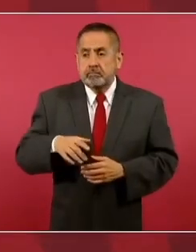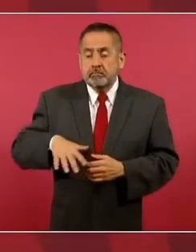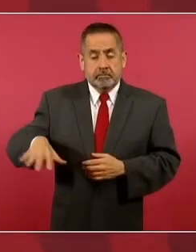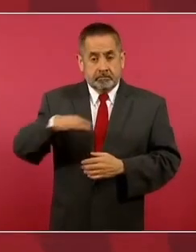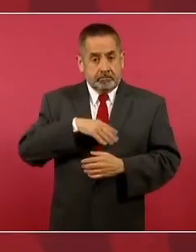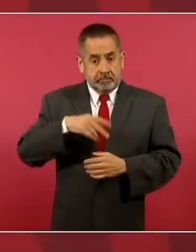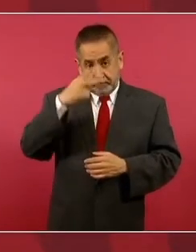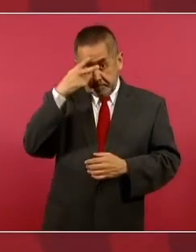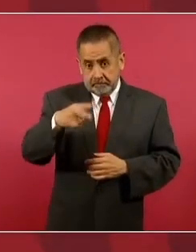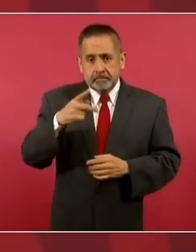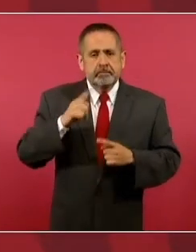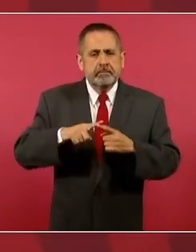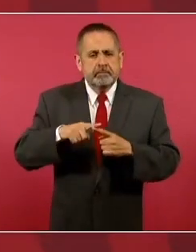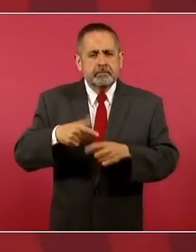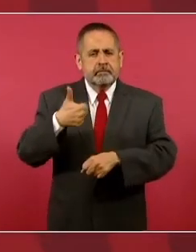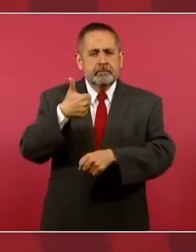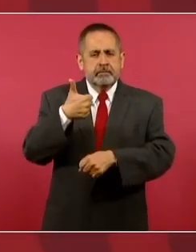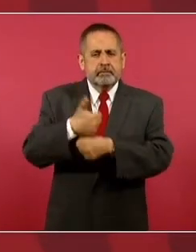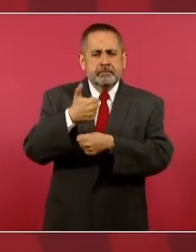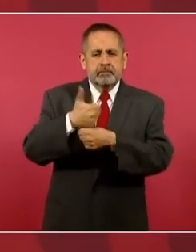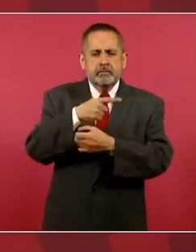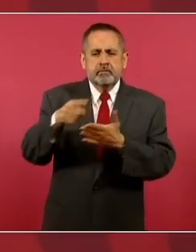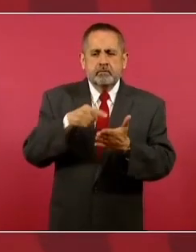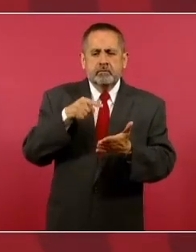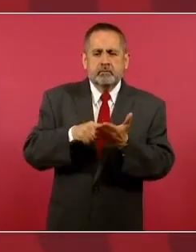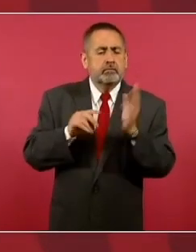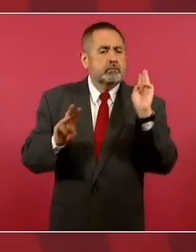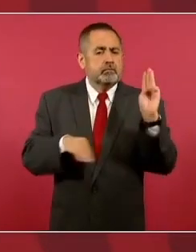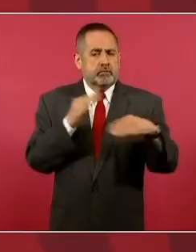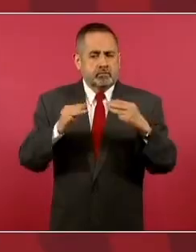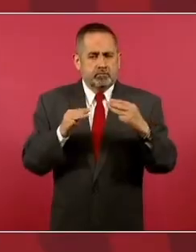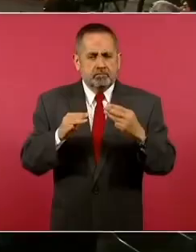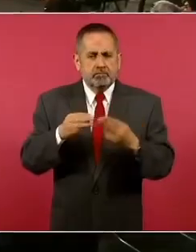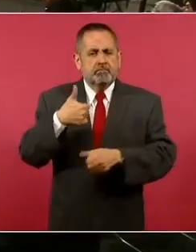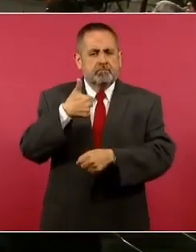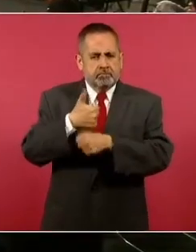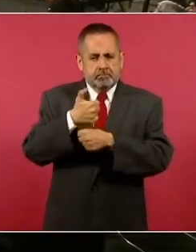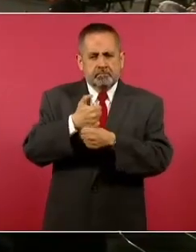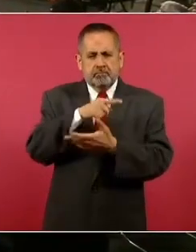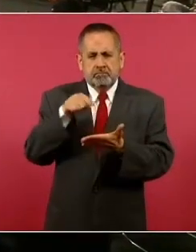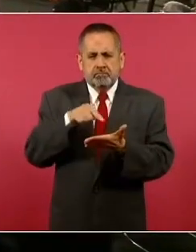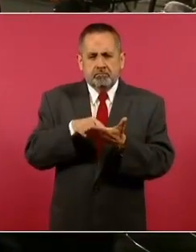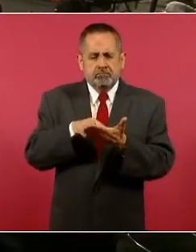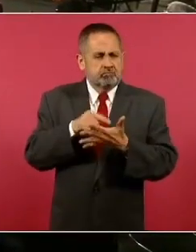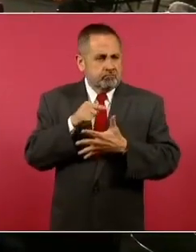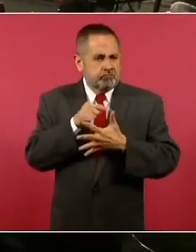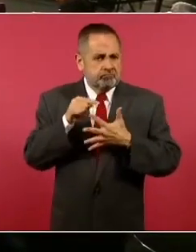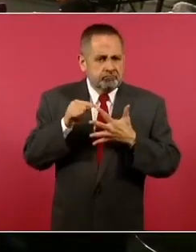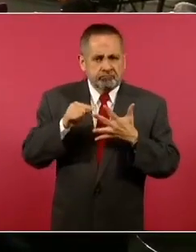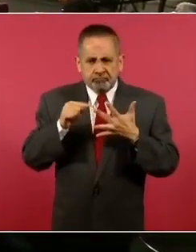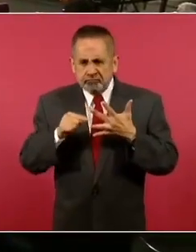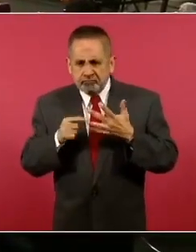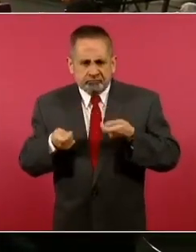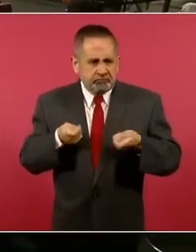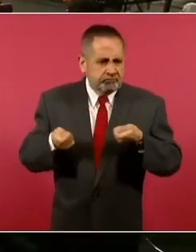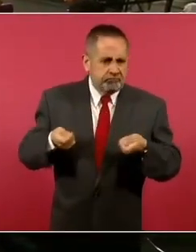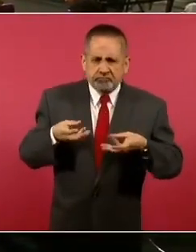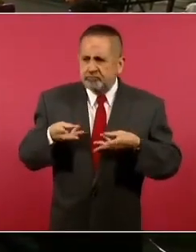en el mundo en desempeño económico,